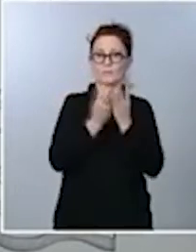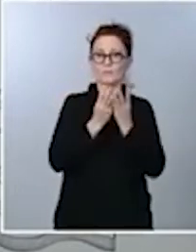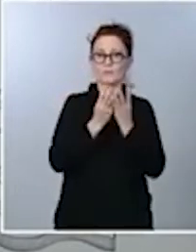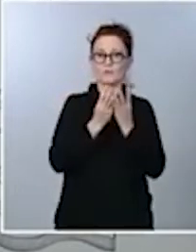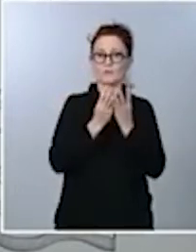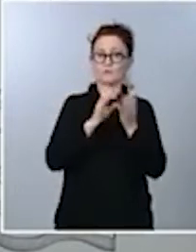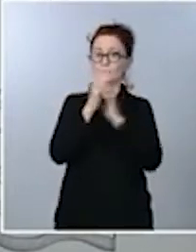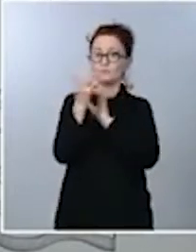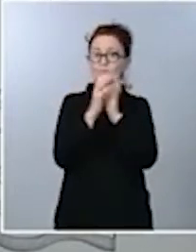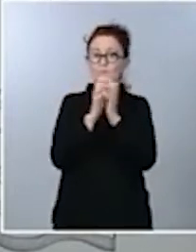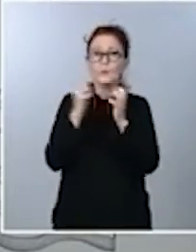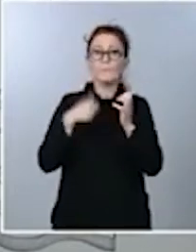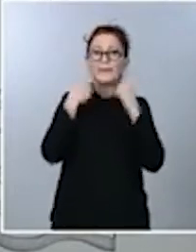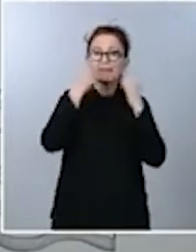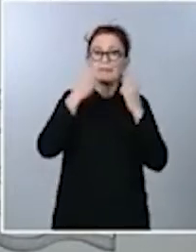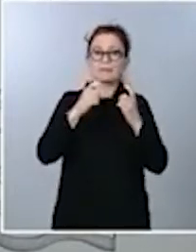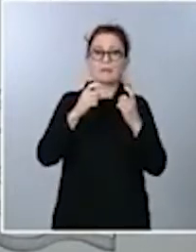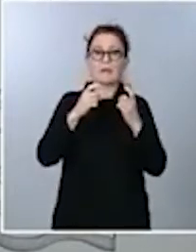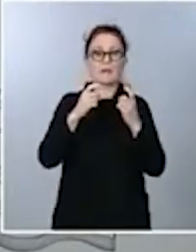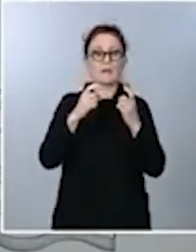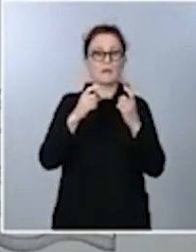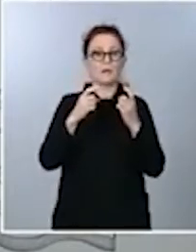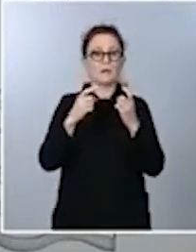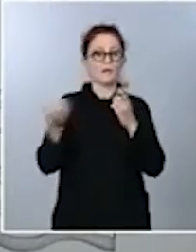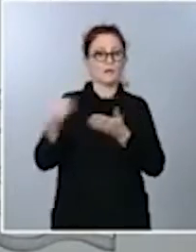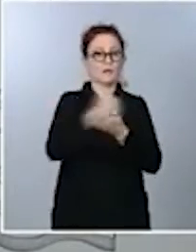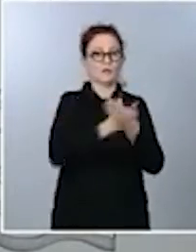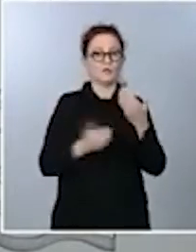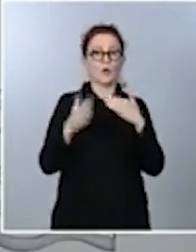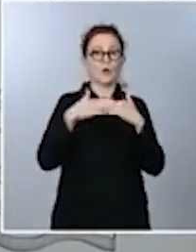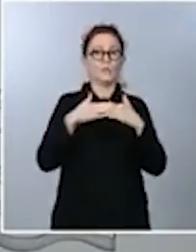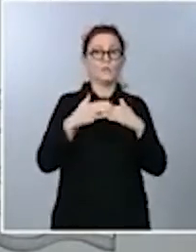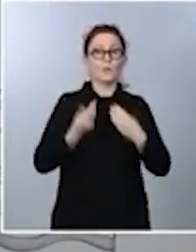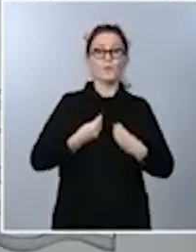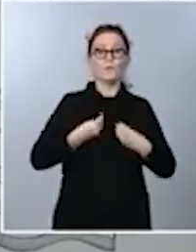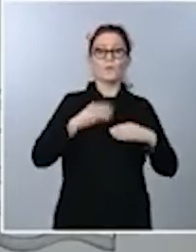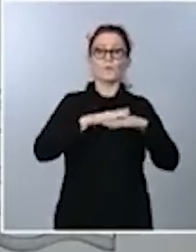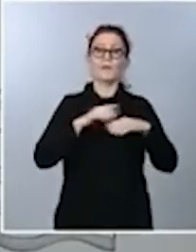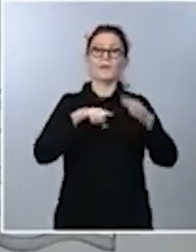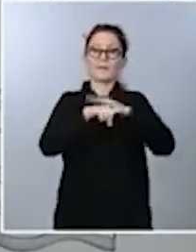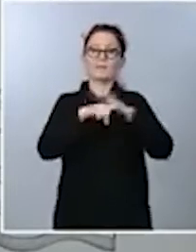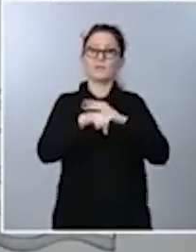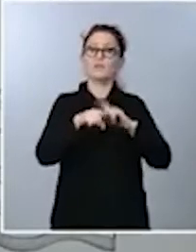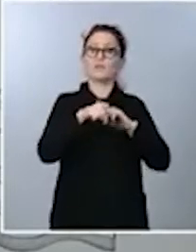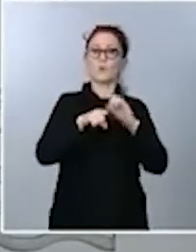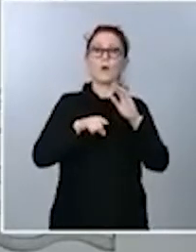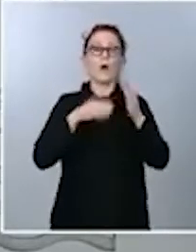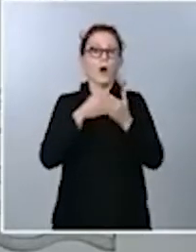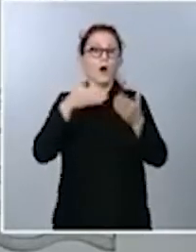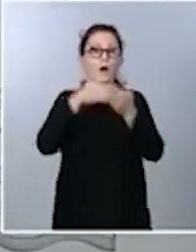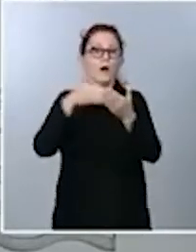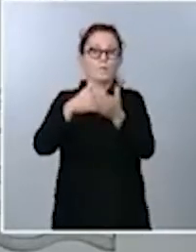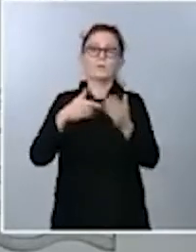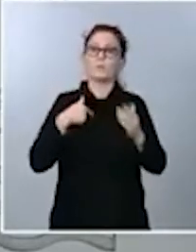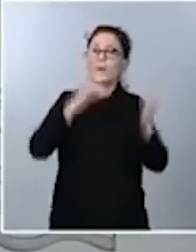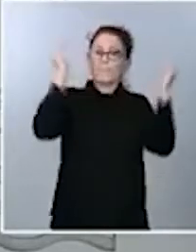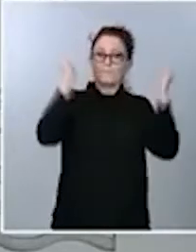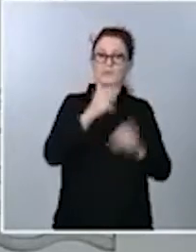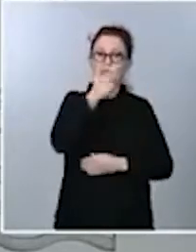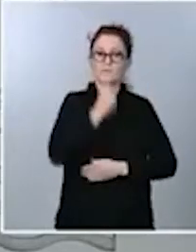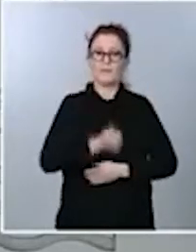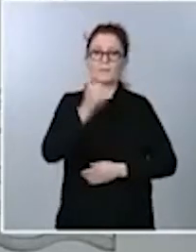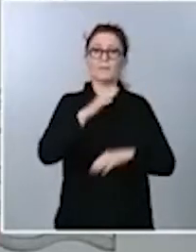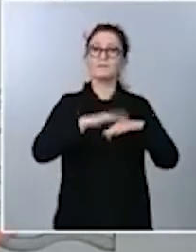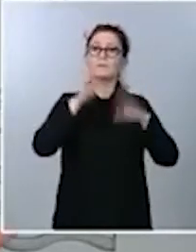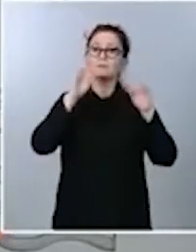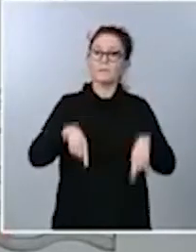vital, simplificando trámites administrativos, haciendo que no hubiera requerimiento respecto a algunas materias que podían ser prescindibles.